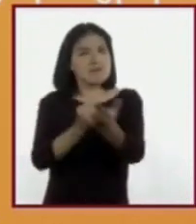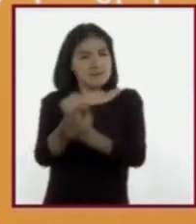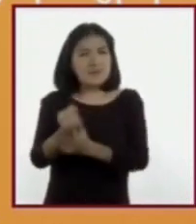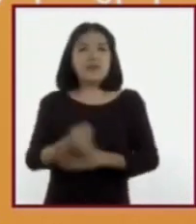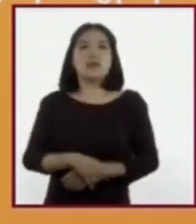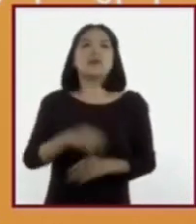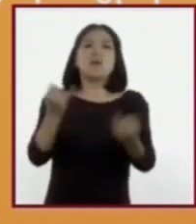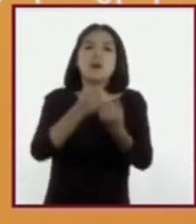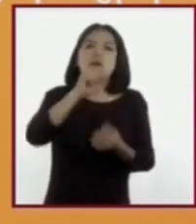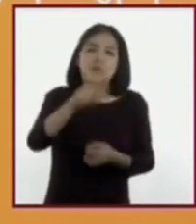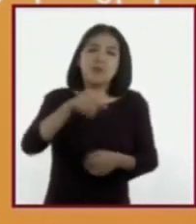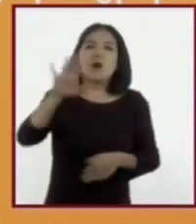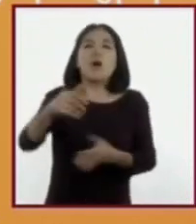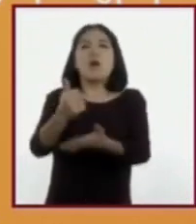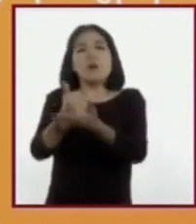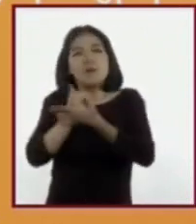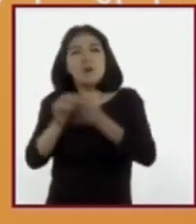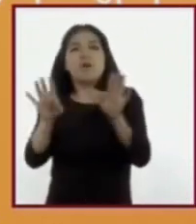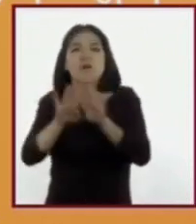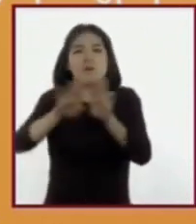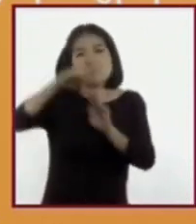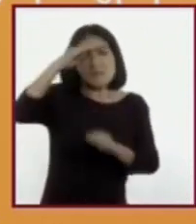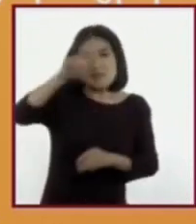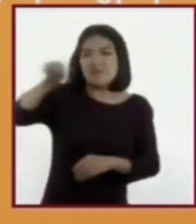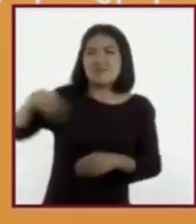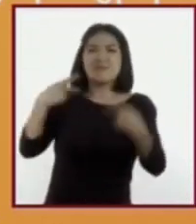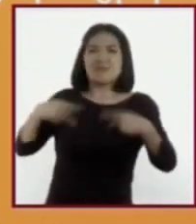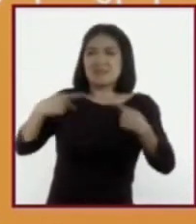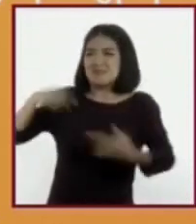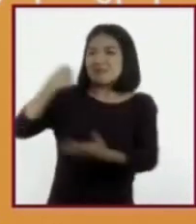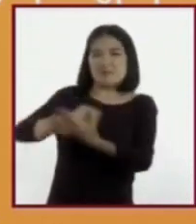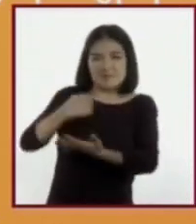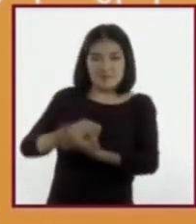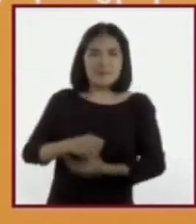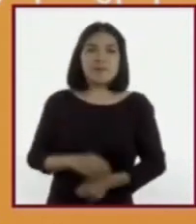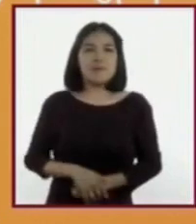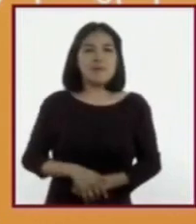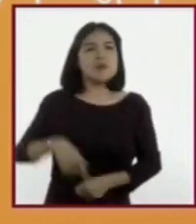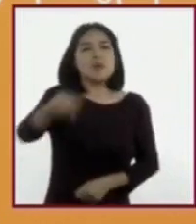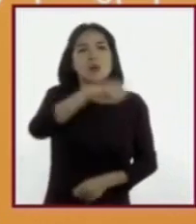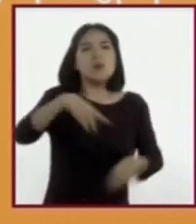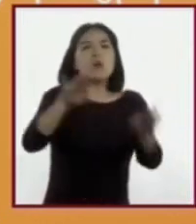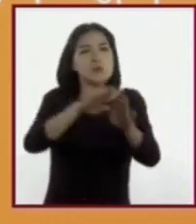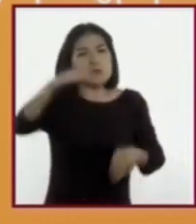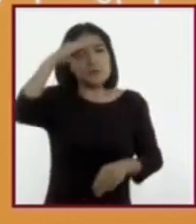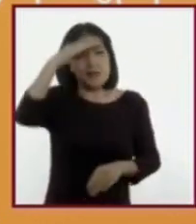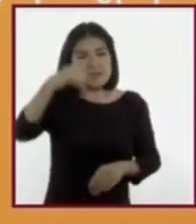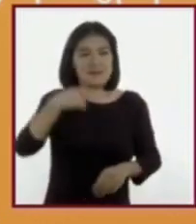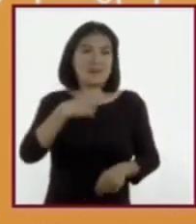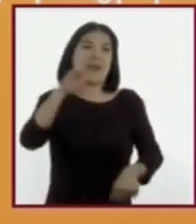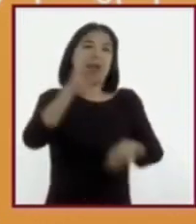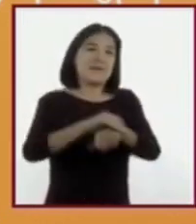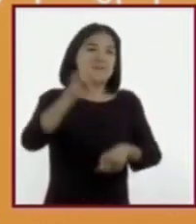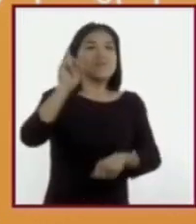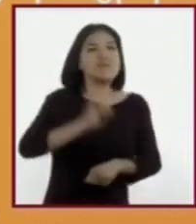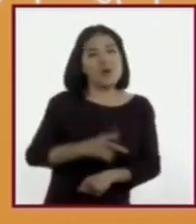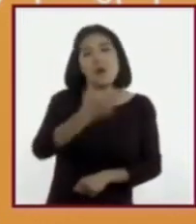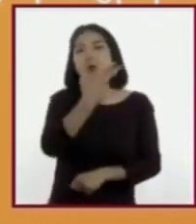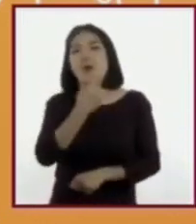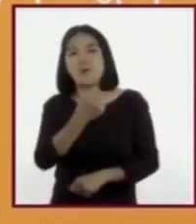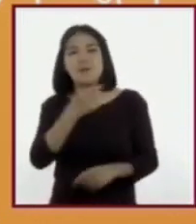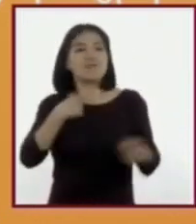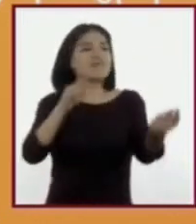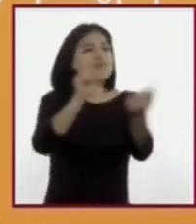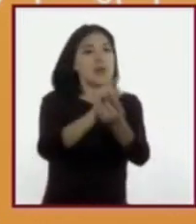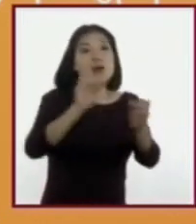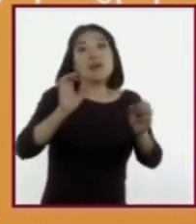cuando se trata de enfrentar la presión de otros. Piensen en cómo se comportan con sus amigas o con sus amigos o